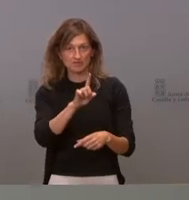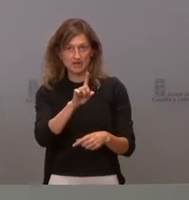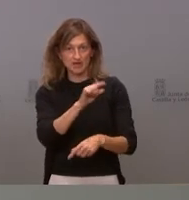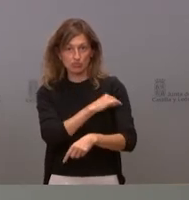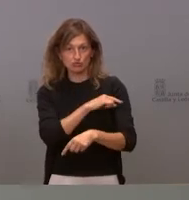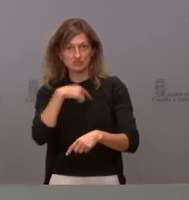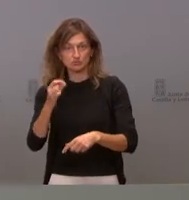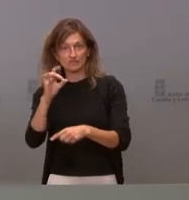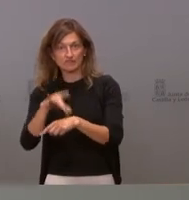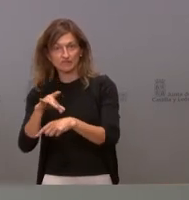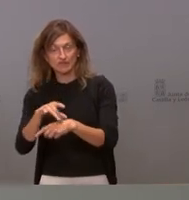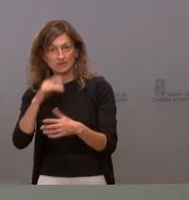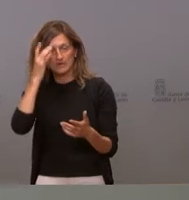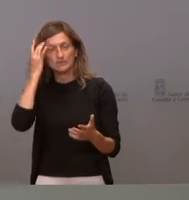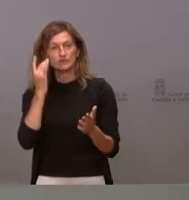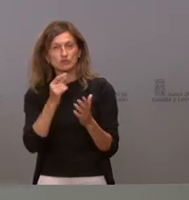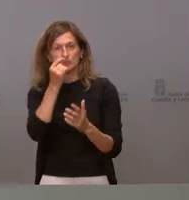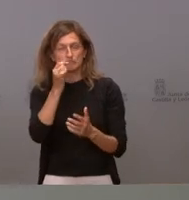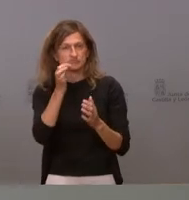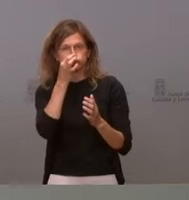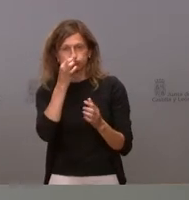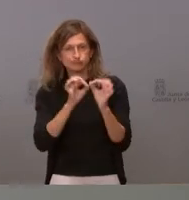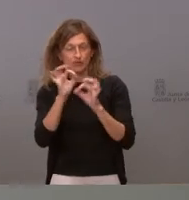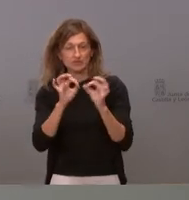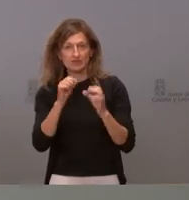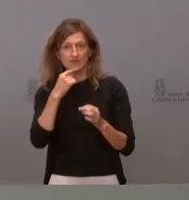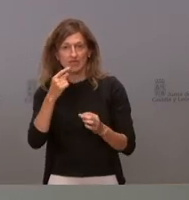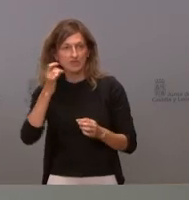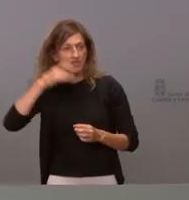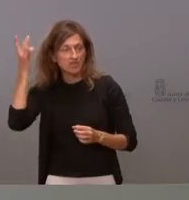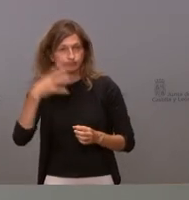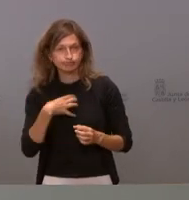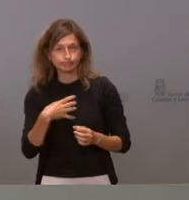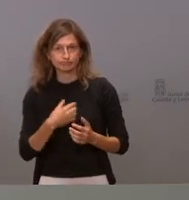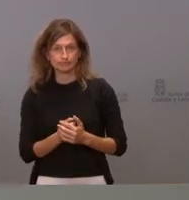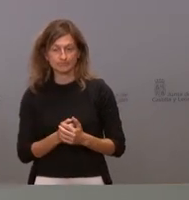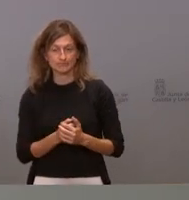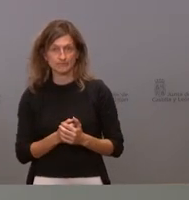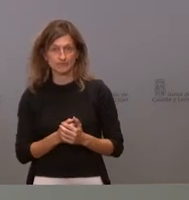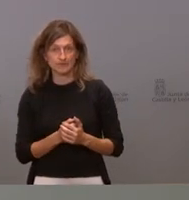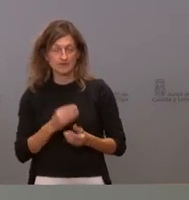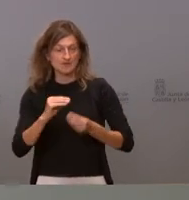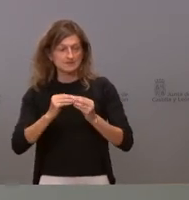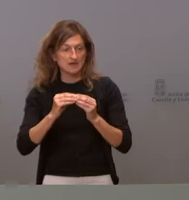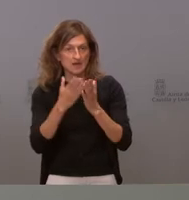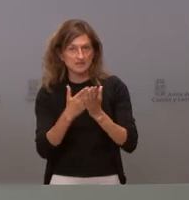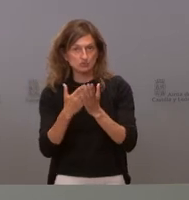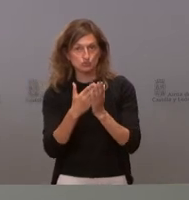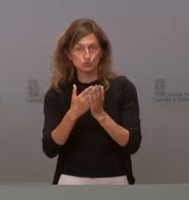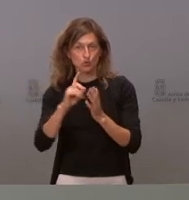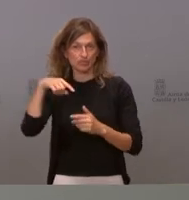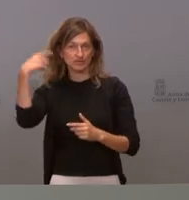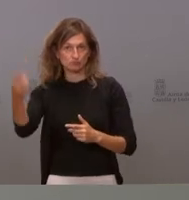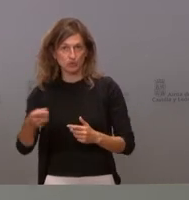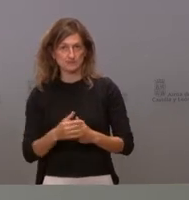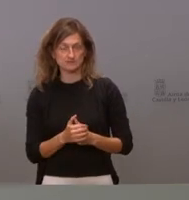cual yo creo que el porcentaje aquí es muy bajo aventurar cifras no es un registro que tengamos es un registro que a posteriori un estudio y un análisis que se podrá